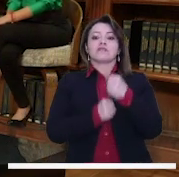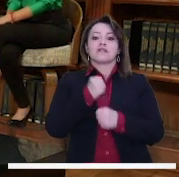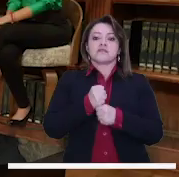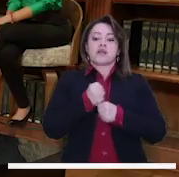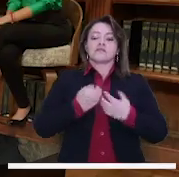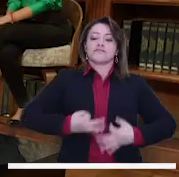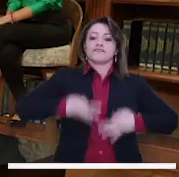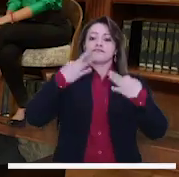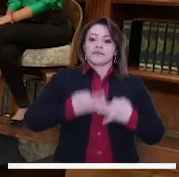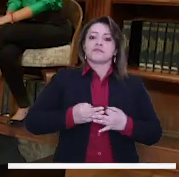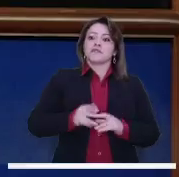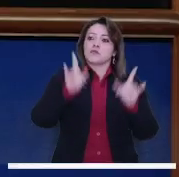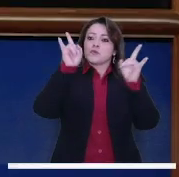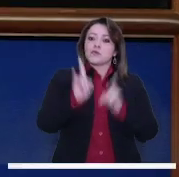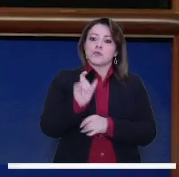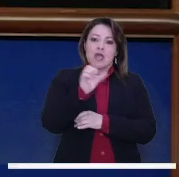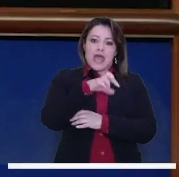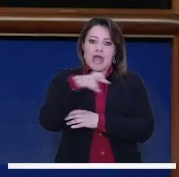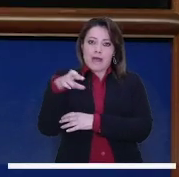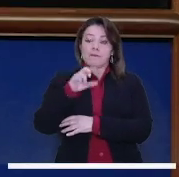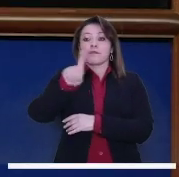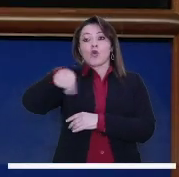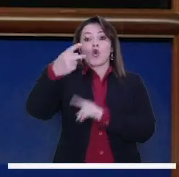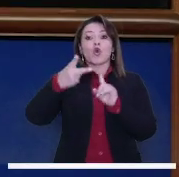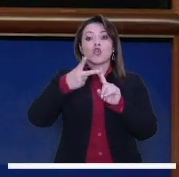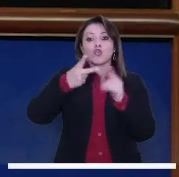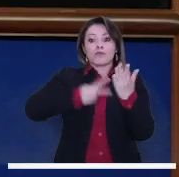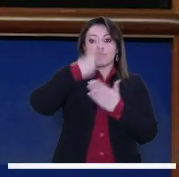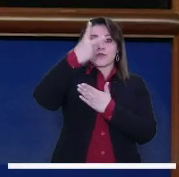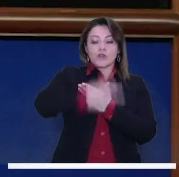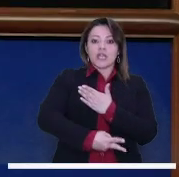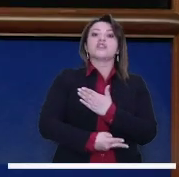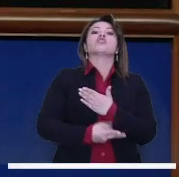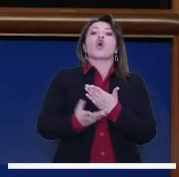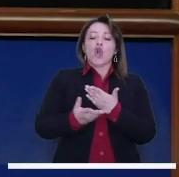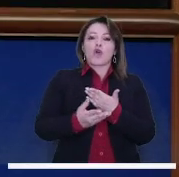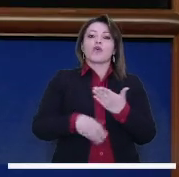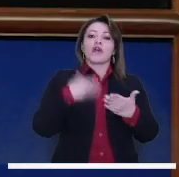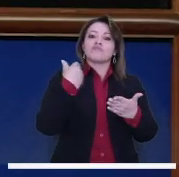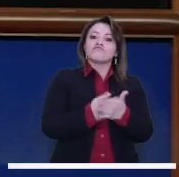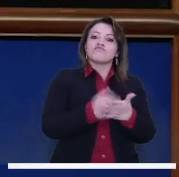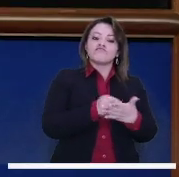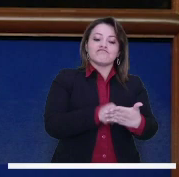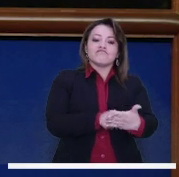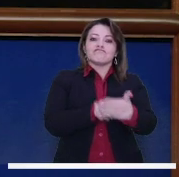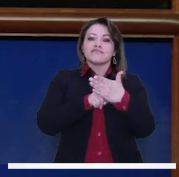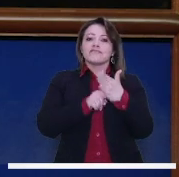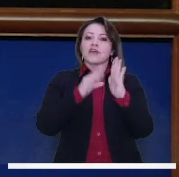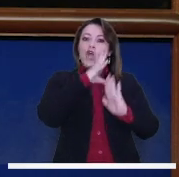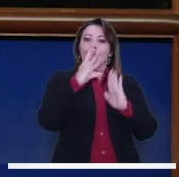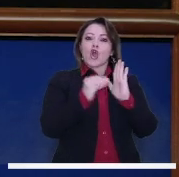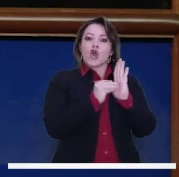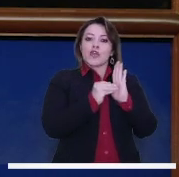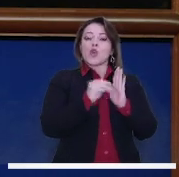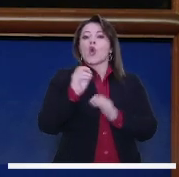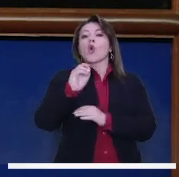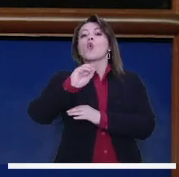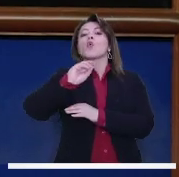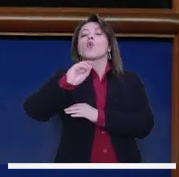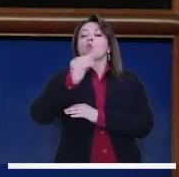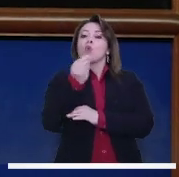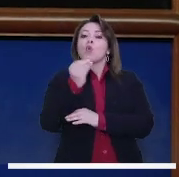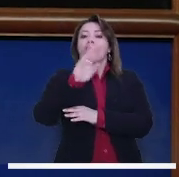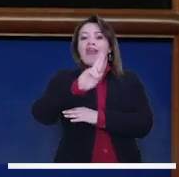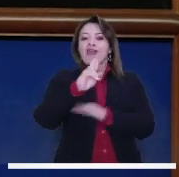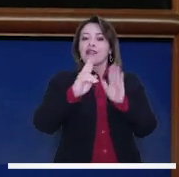garantizado que se vuelva realidad. Hemos trabajado otro proyecto que se llama Lecturas en Movimiento, que es para poner unos códigos QR en los